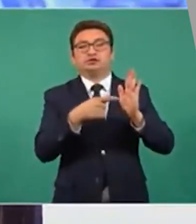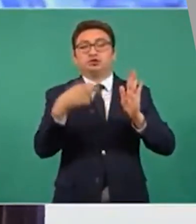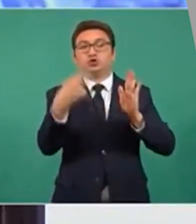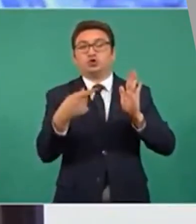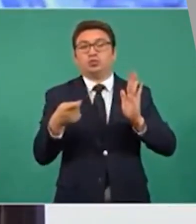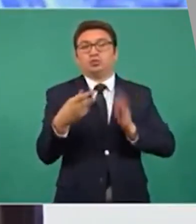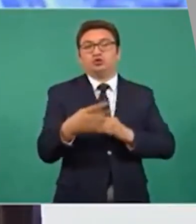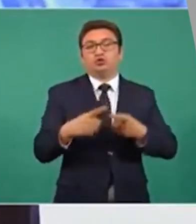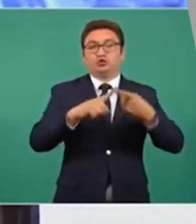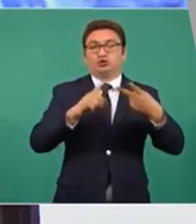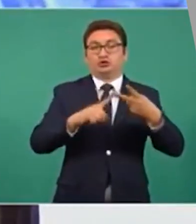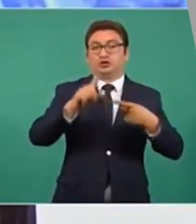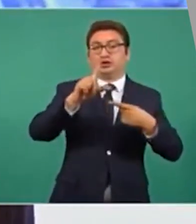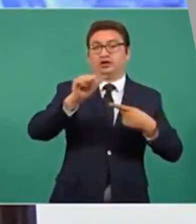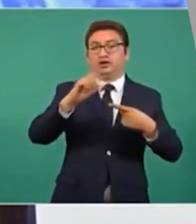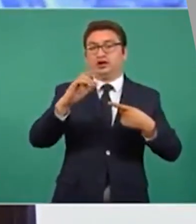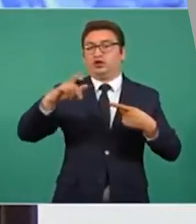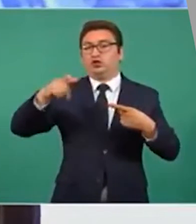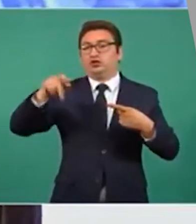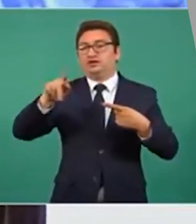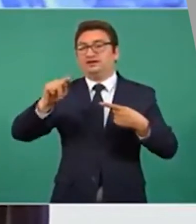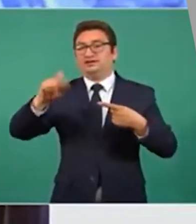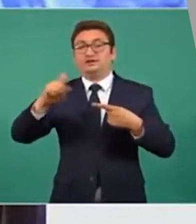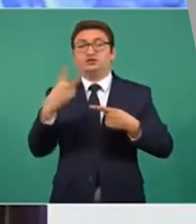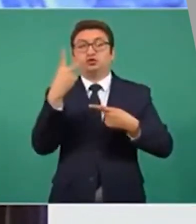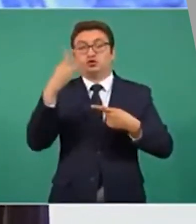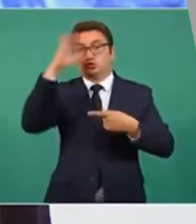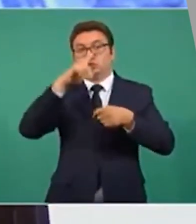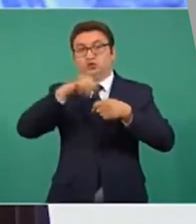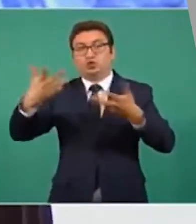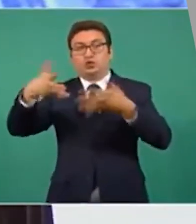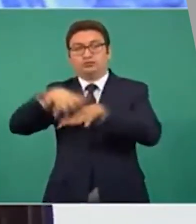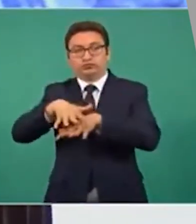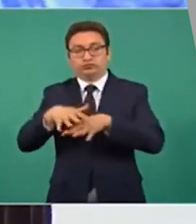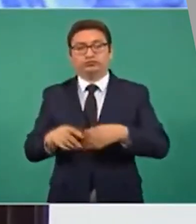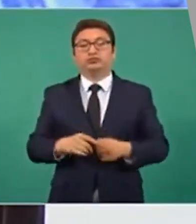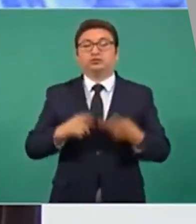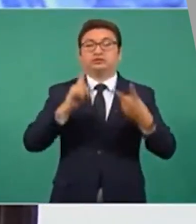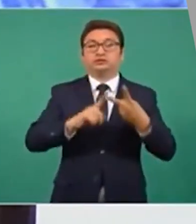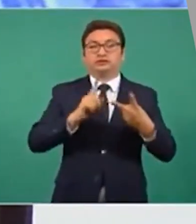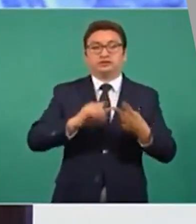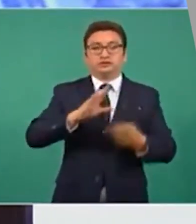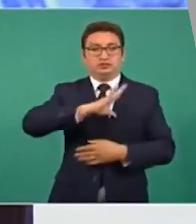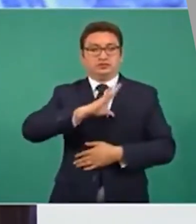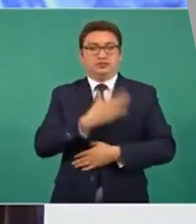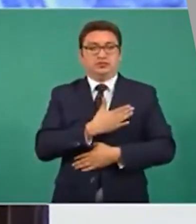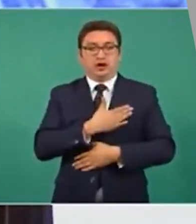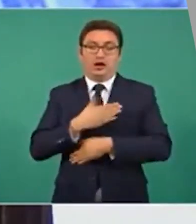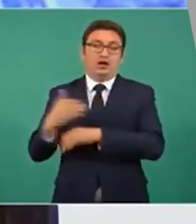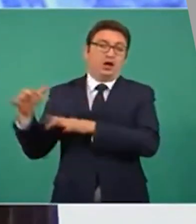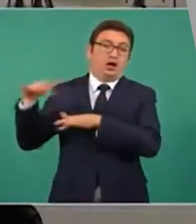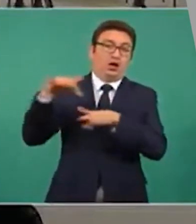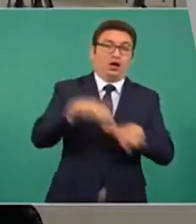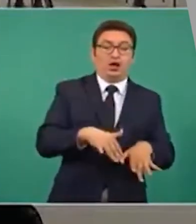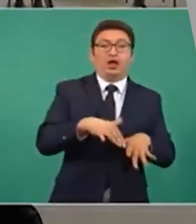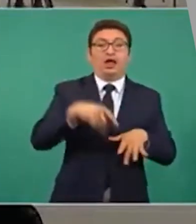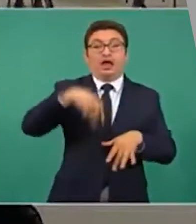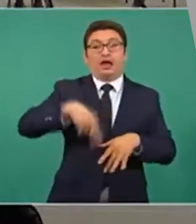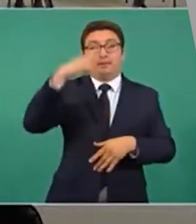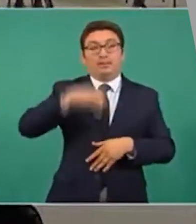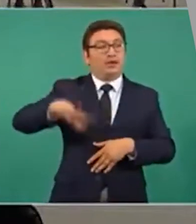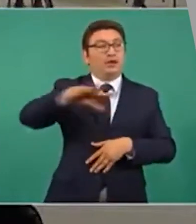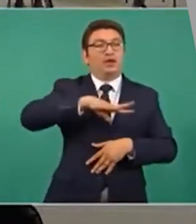nombres, la conquista y fusión de dos culturas. La invasión española en nuestro territorio hace 500